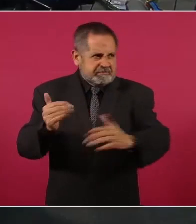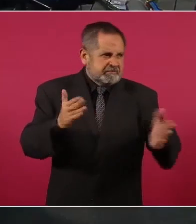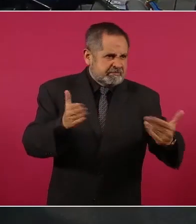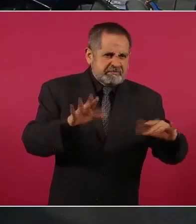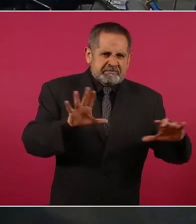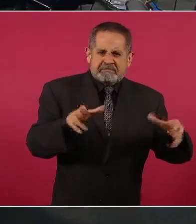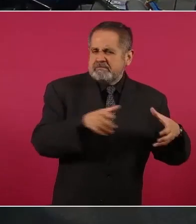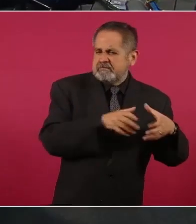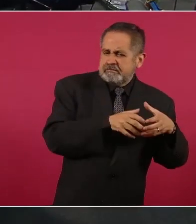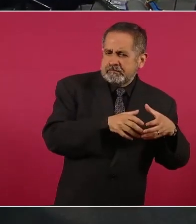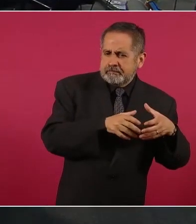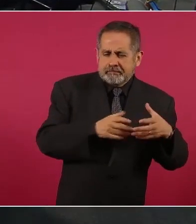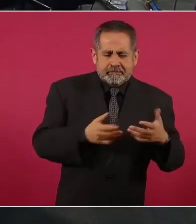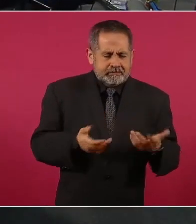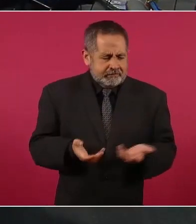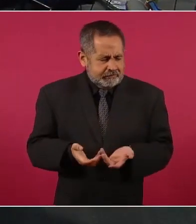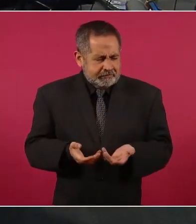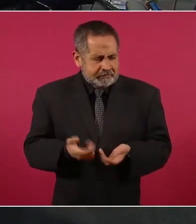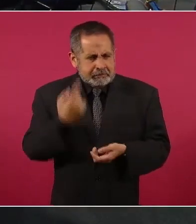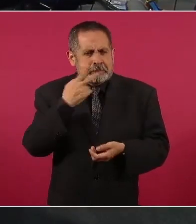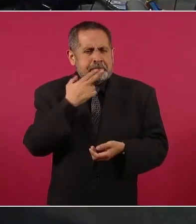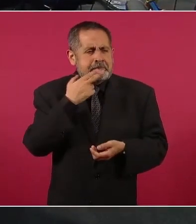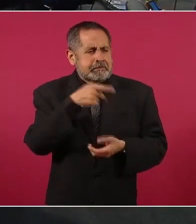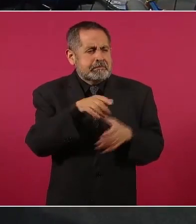¿Y de qué sirvió?